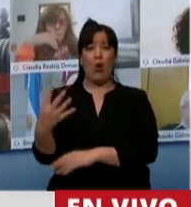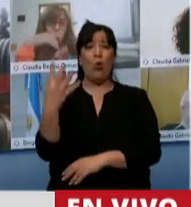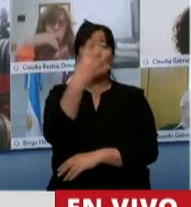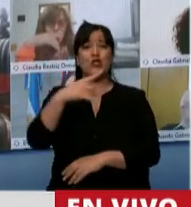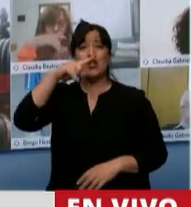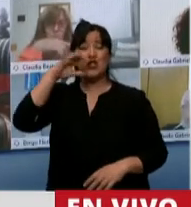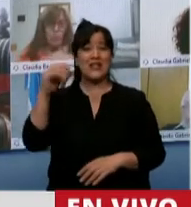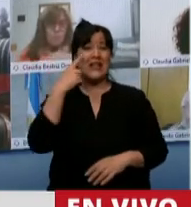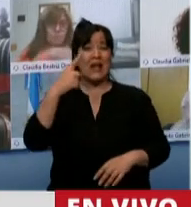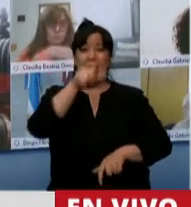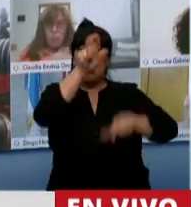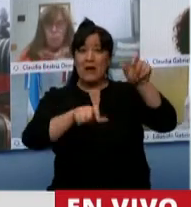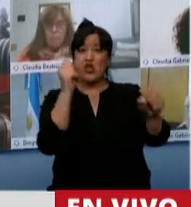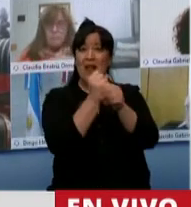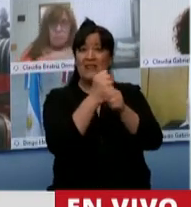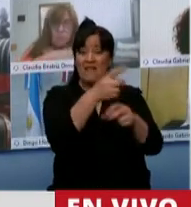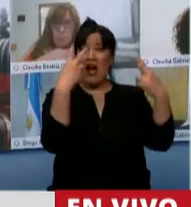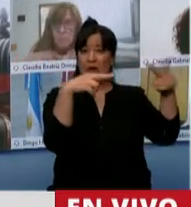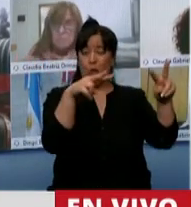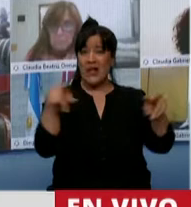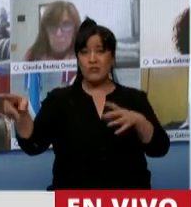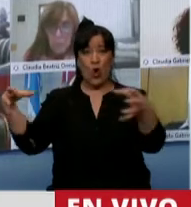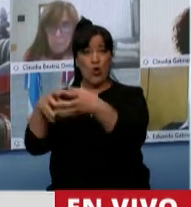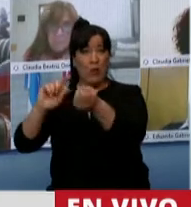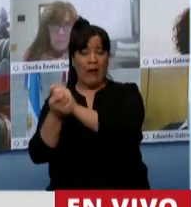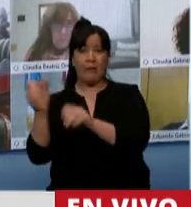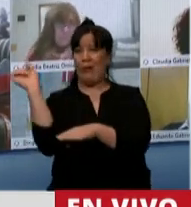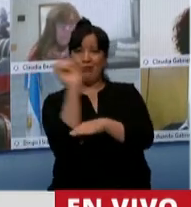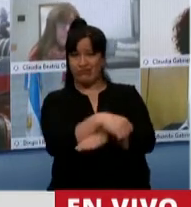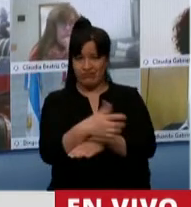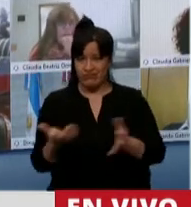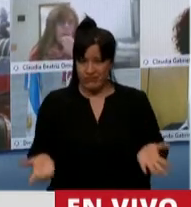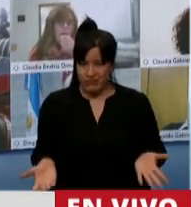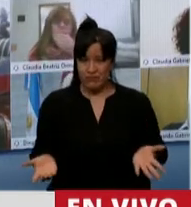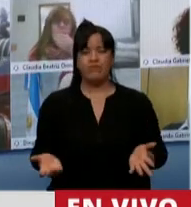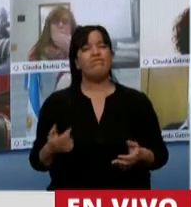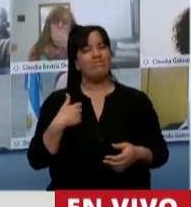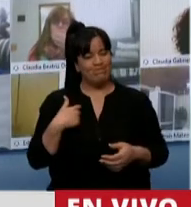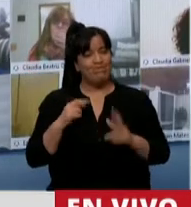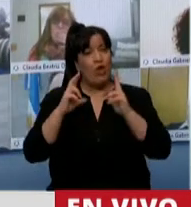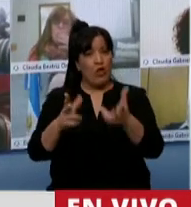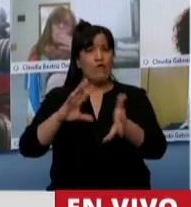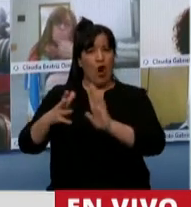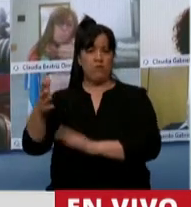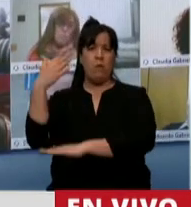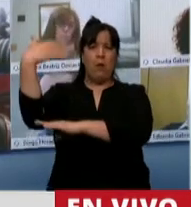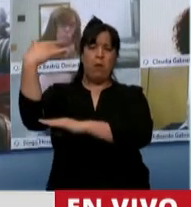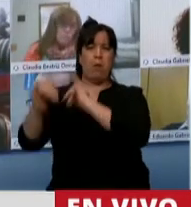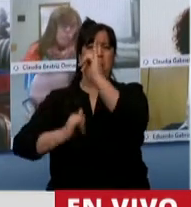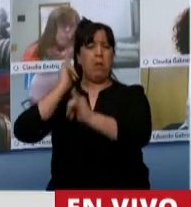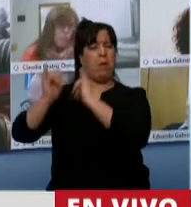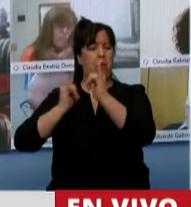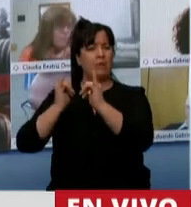.000 trabajadores que dependen de este sector. Mire, Presidenta, la demagogia en el Congreso no es gratis,